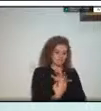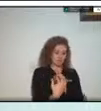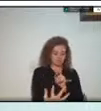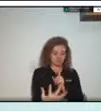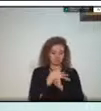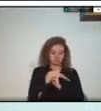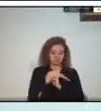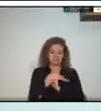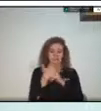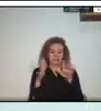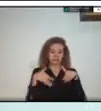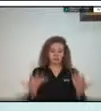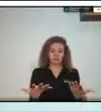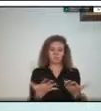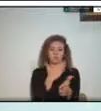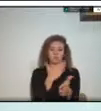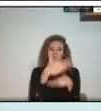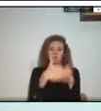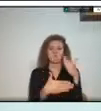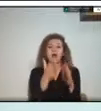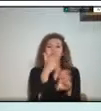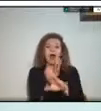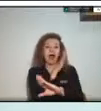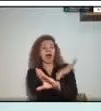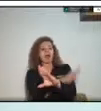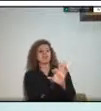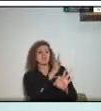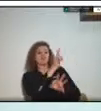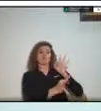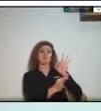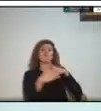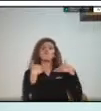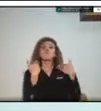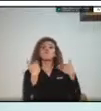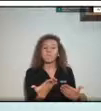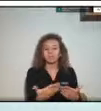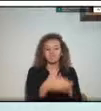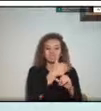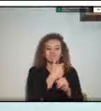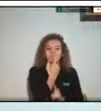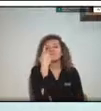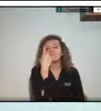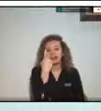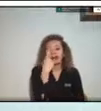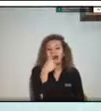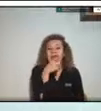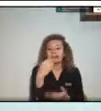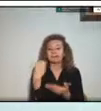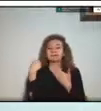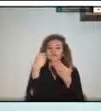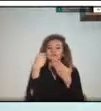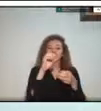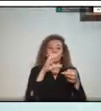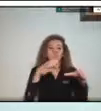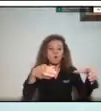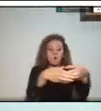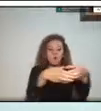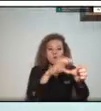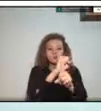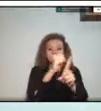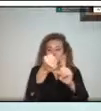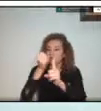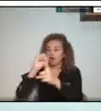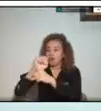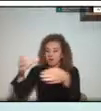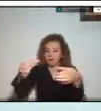yo creo que esa es la máxima garantía que podemos aspirar a darle a los grupos sociales a los